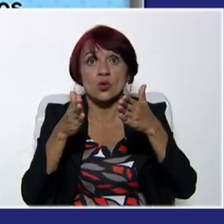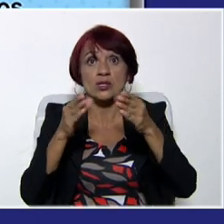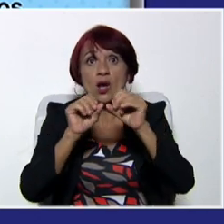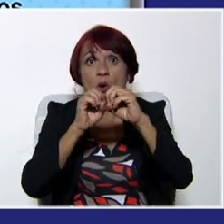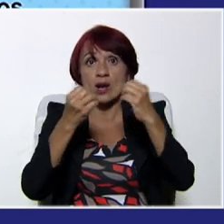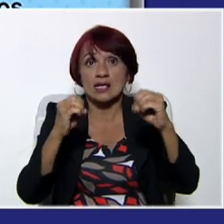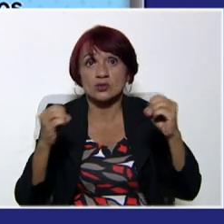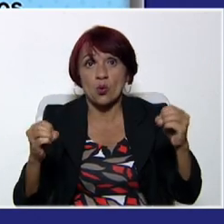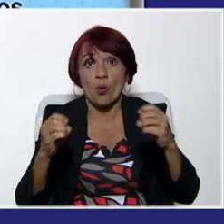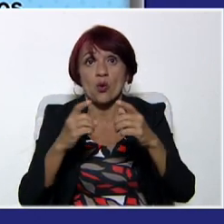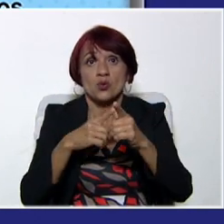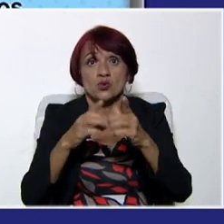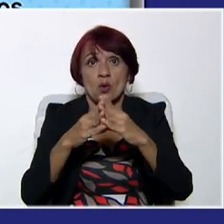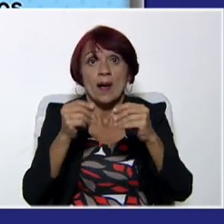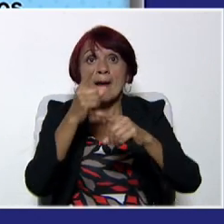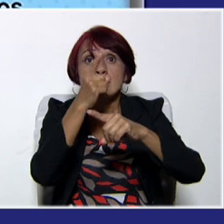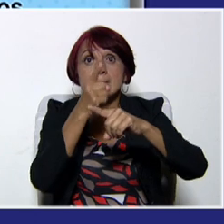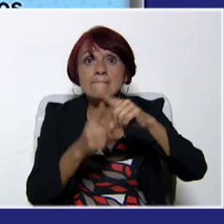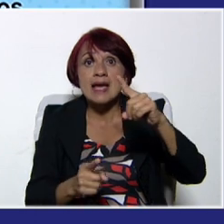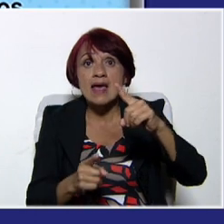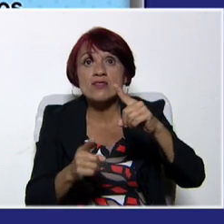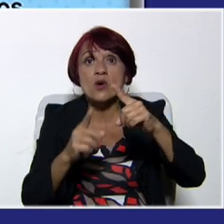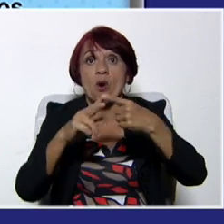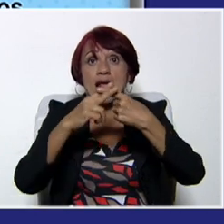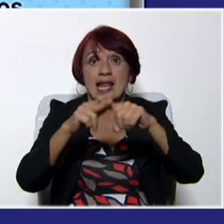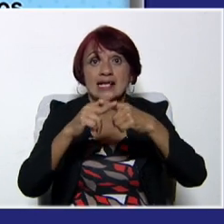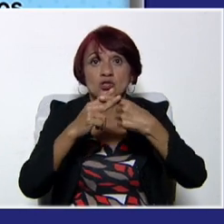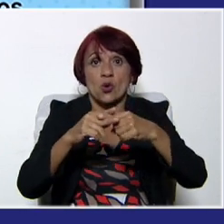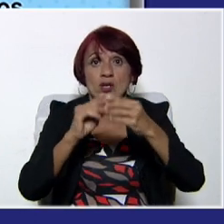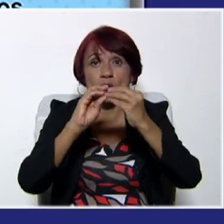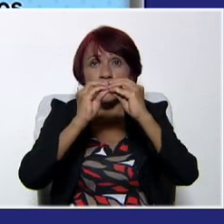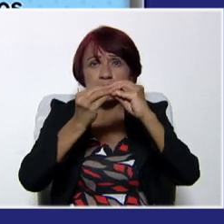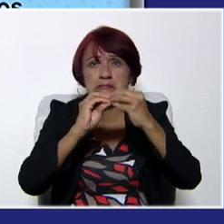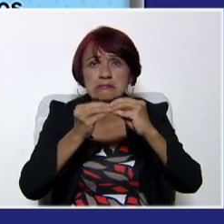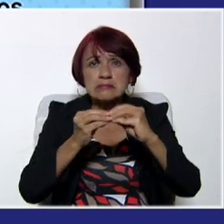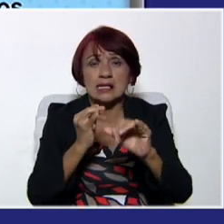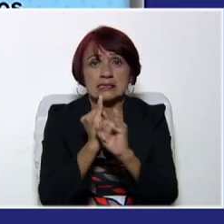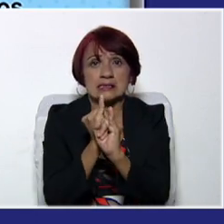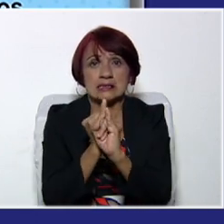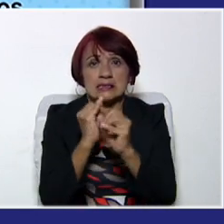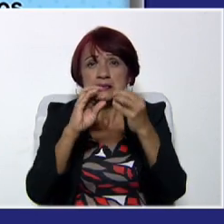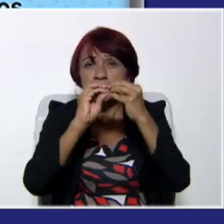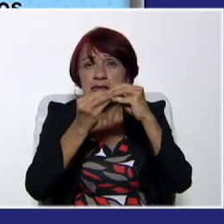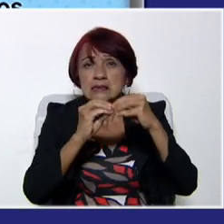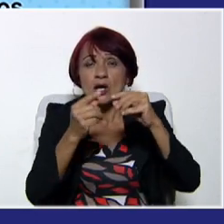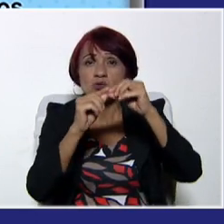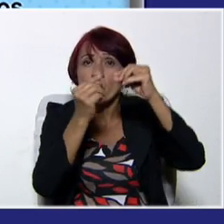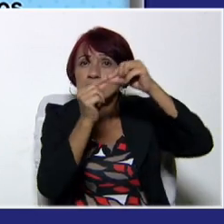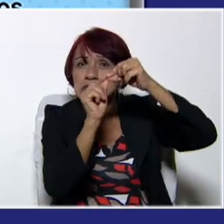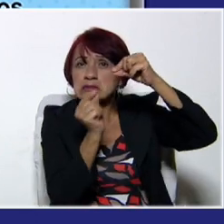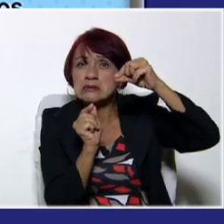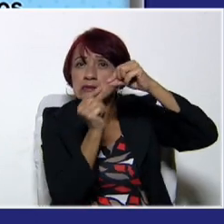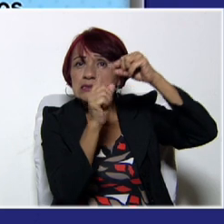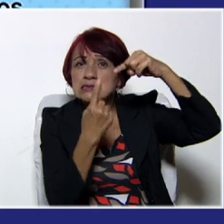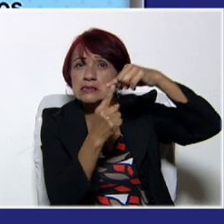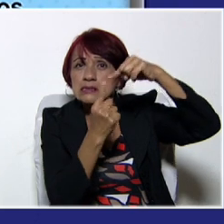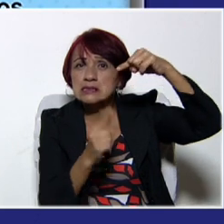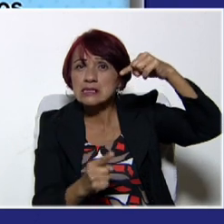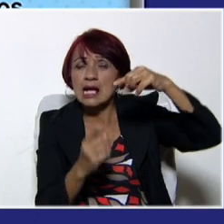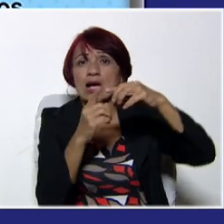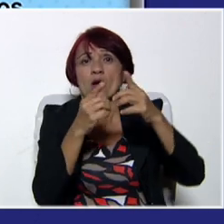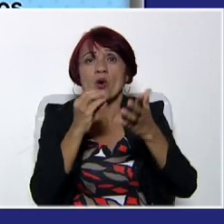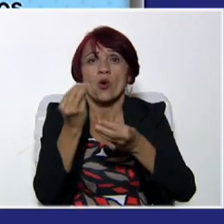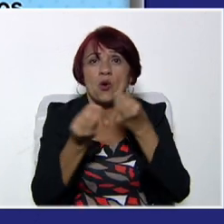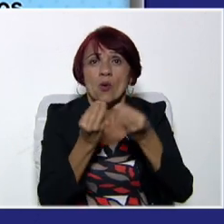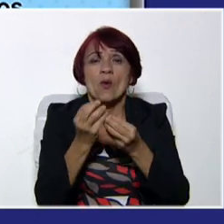que en la actualidad se está utilizando mucho lo que son los medios electrónicos.